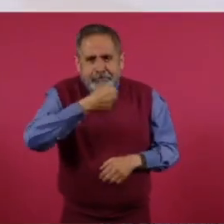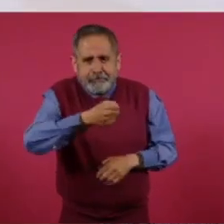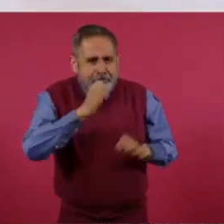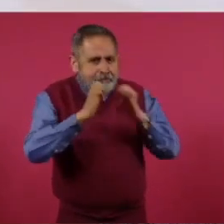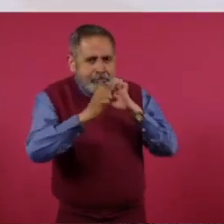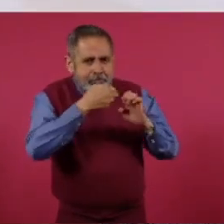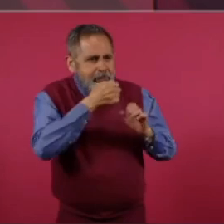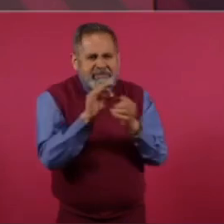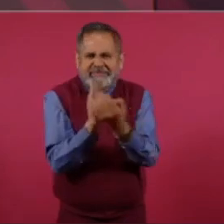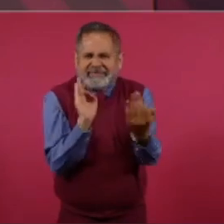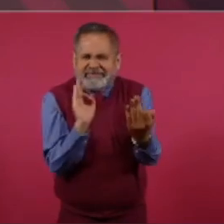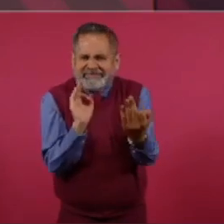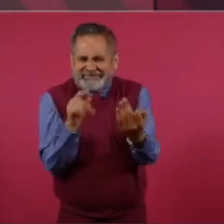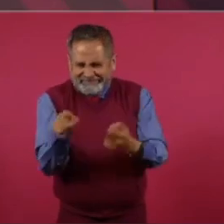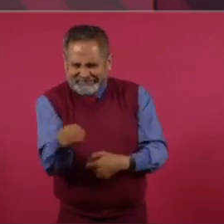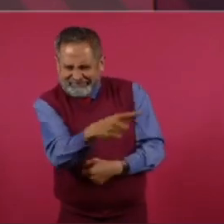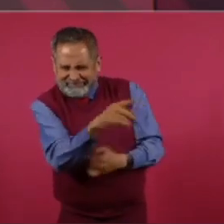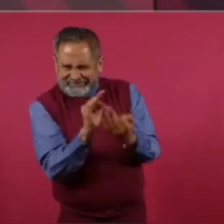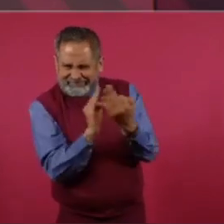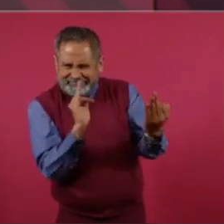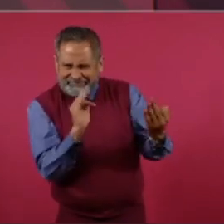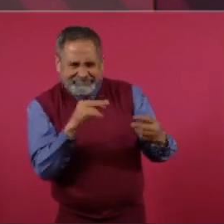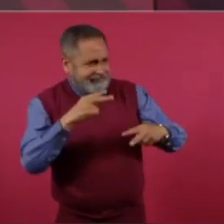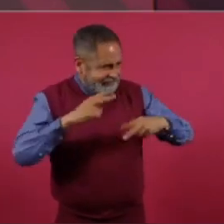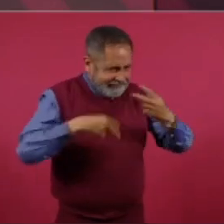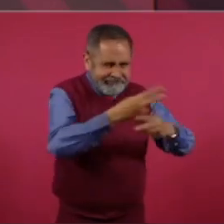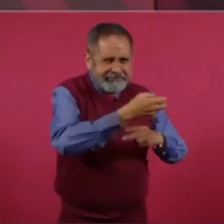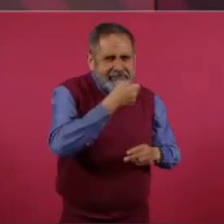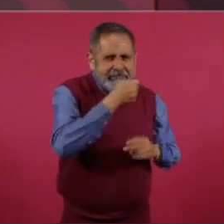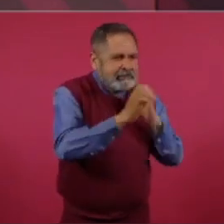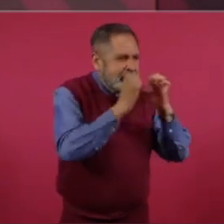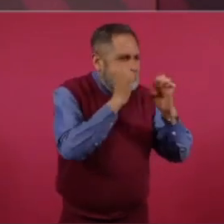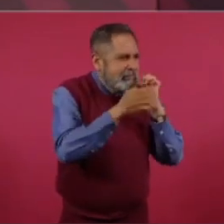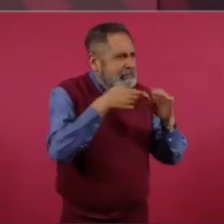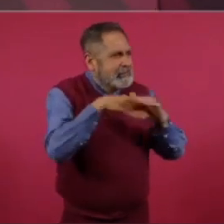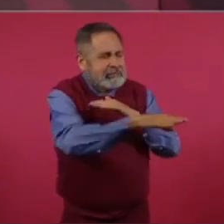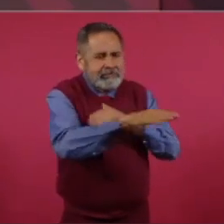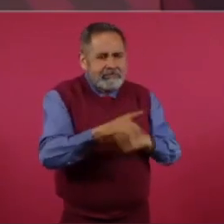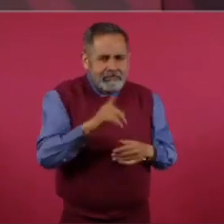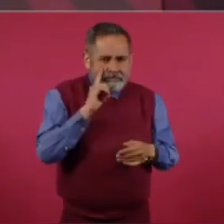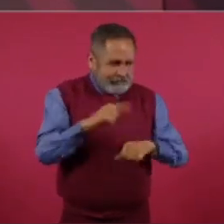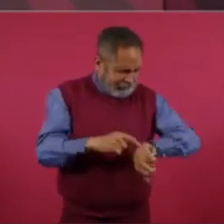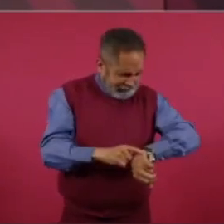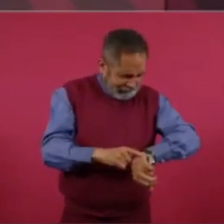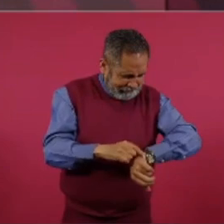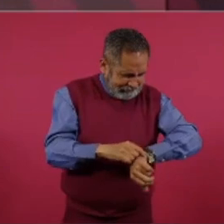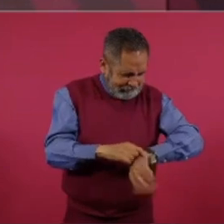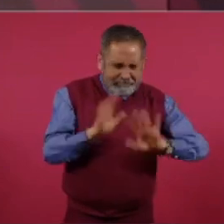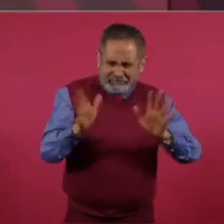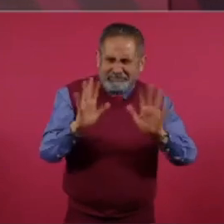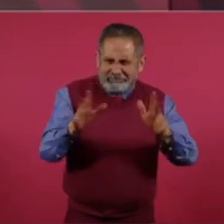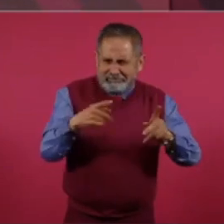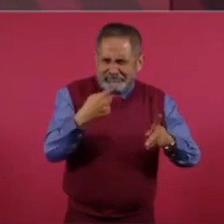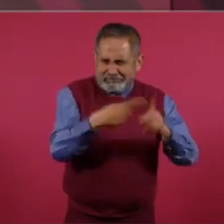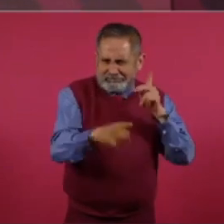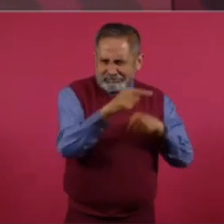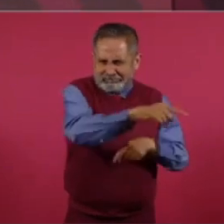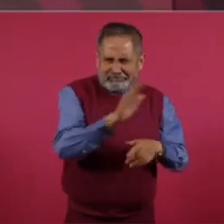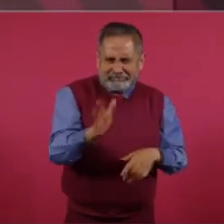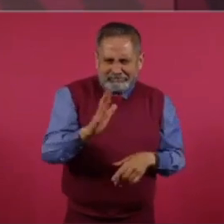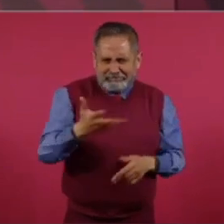está aquí enfrente, y ahora que lleguen ya está, ya están.